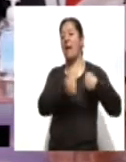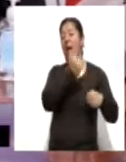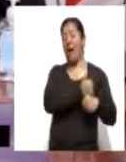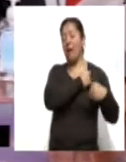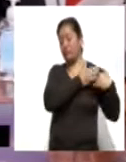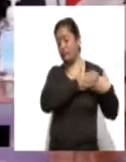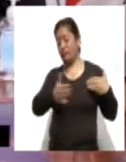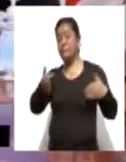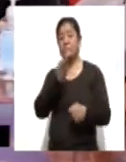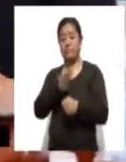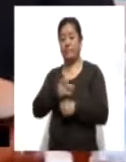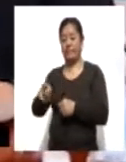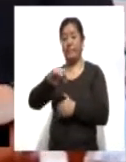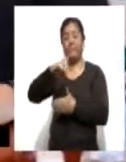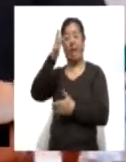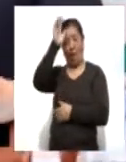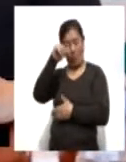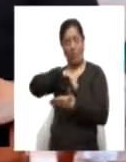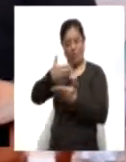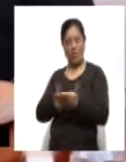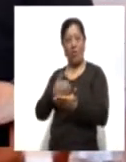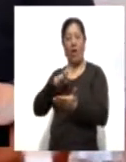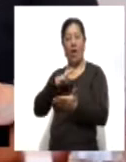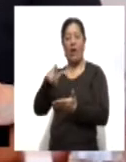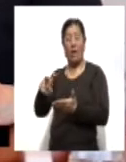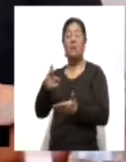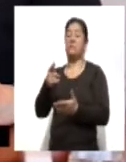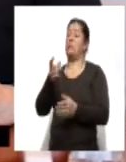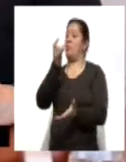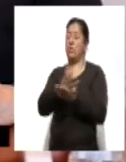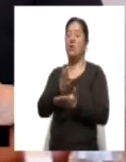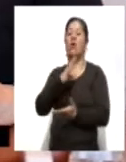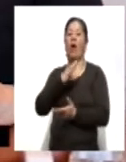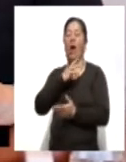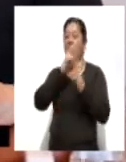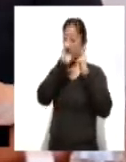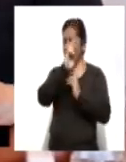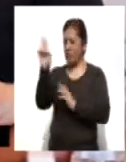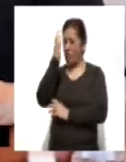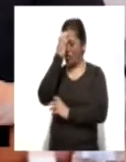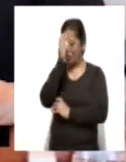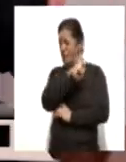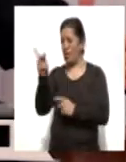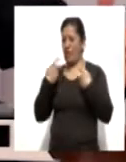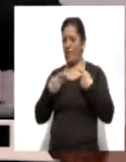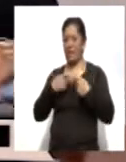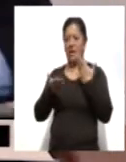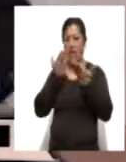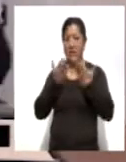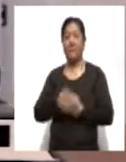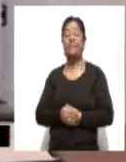de colaboración significa para el Estado un hecho inédito, pues reconocerá el mérito de los estudiantes. Acompañado por la